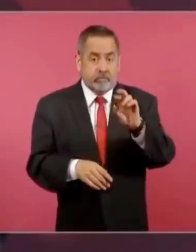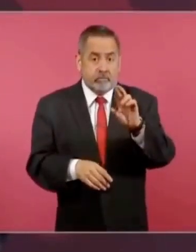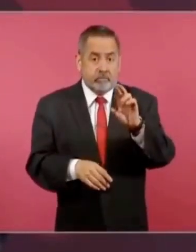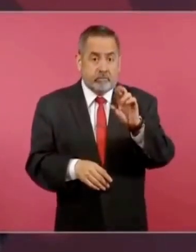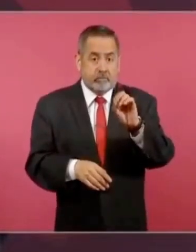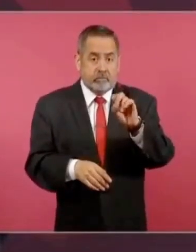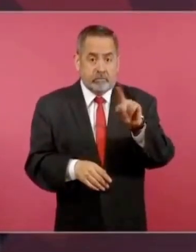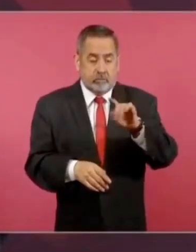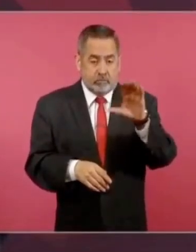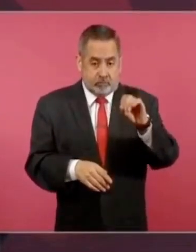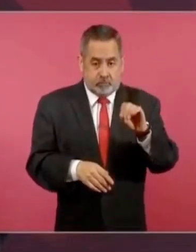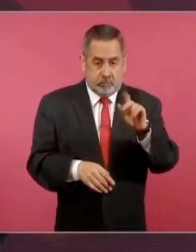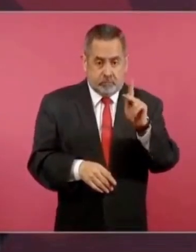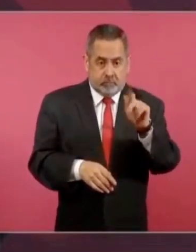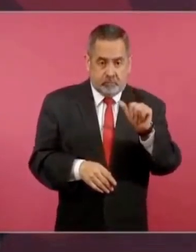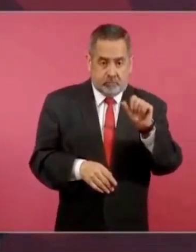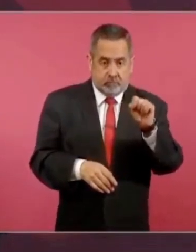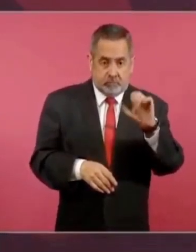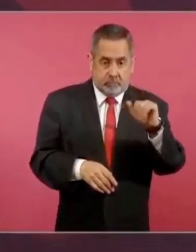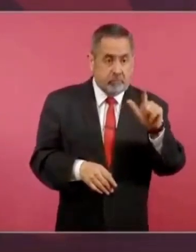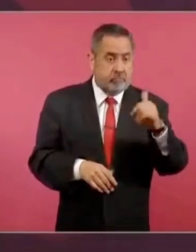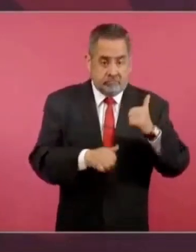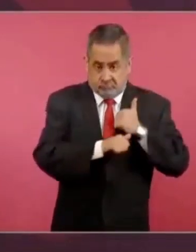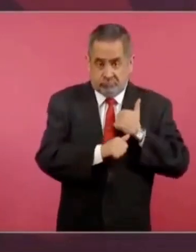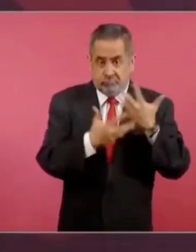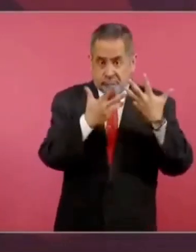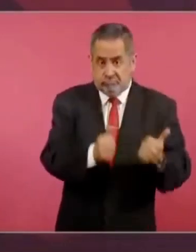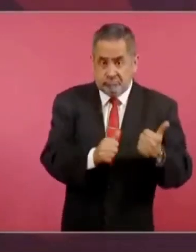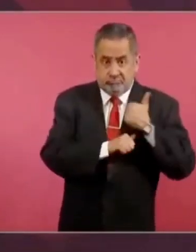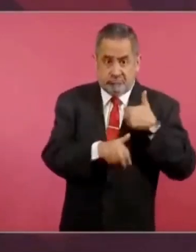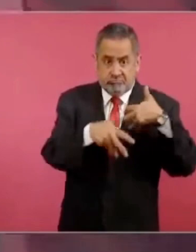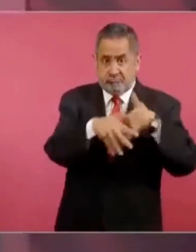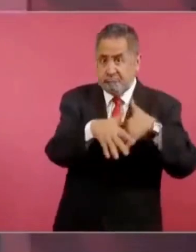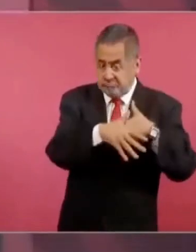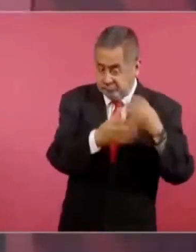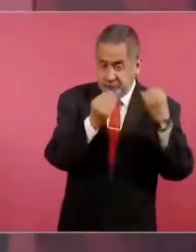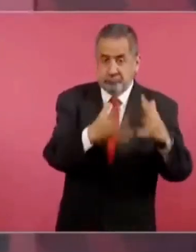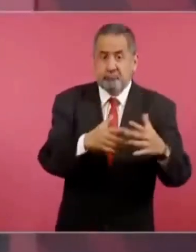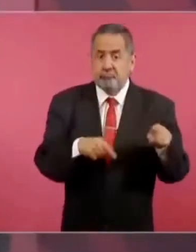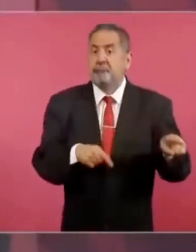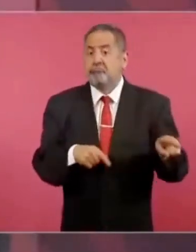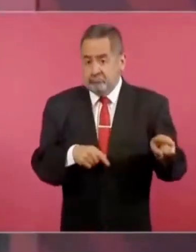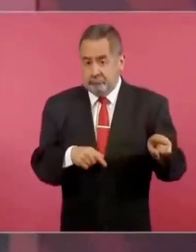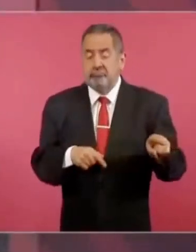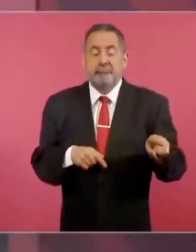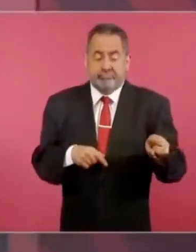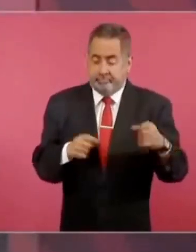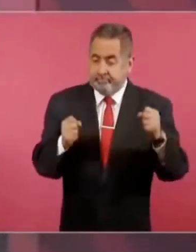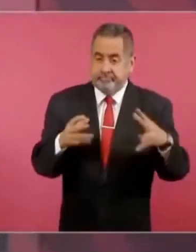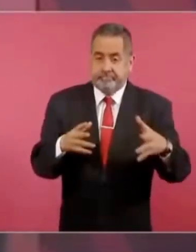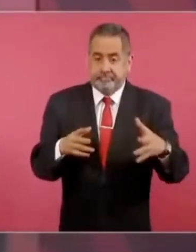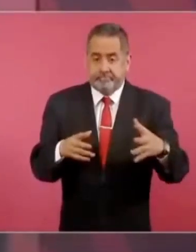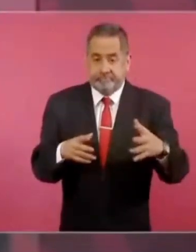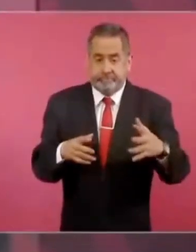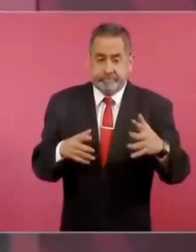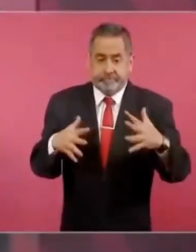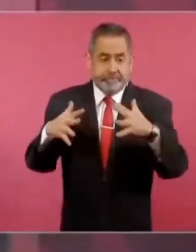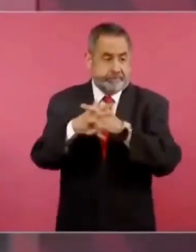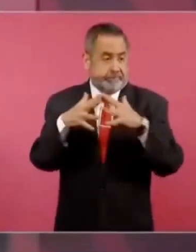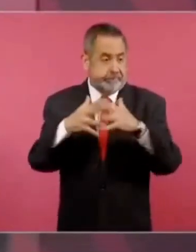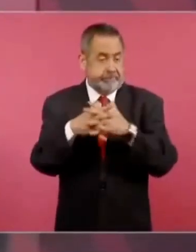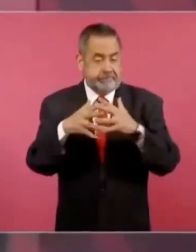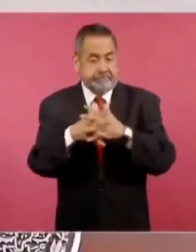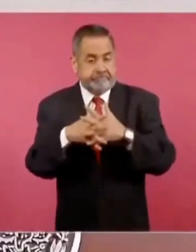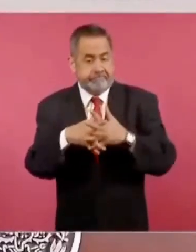buen ejército rebelde y es derrotado